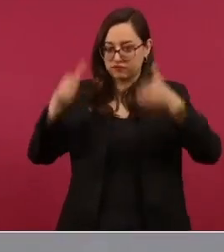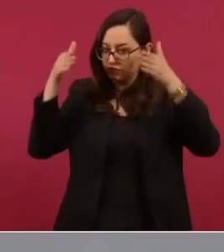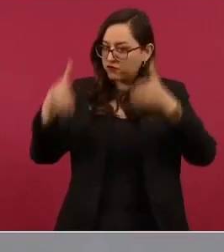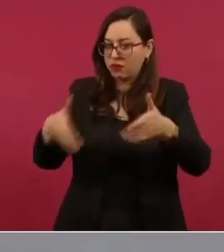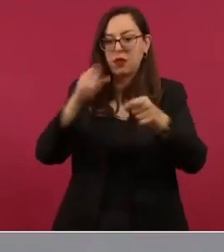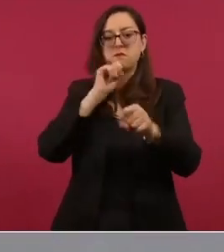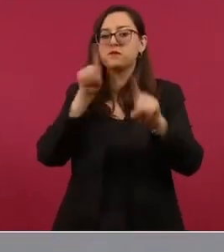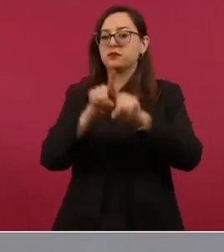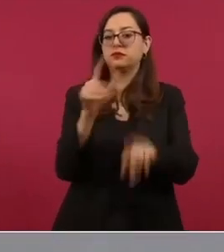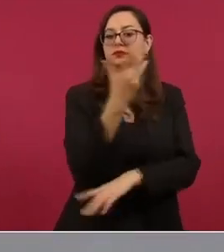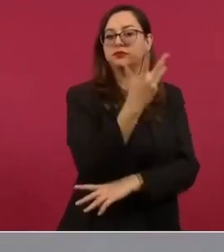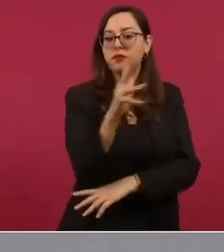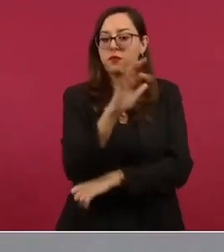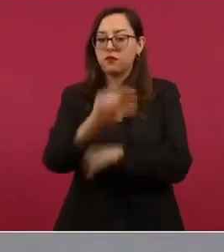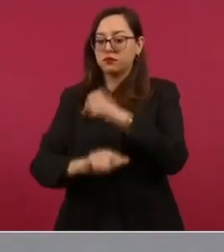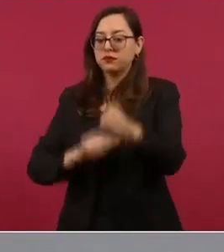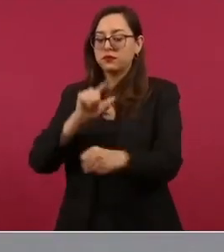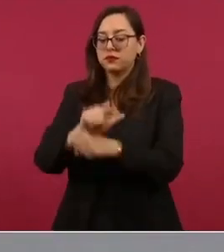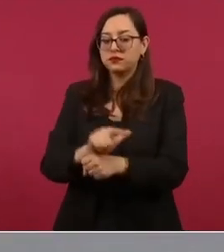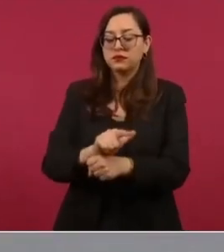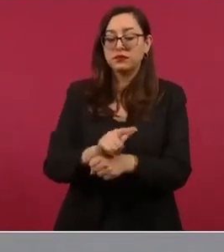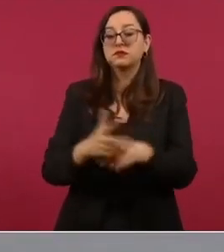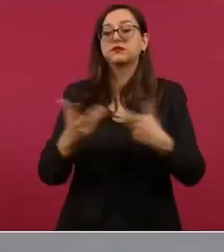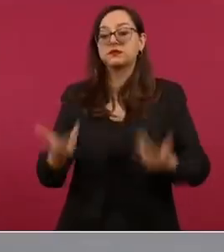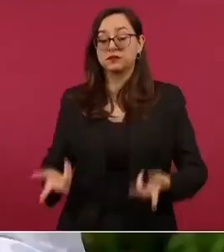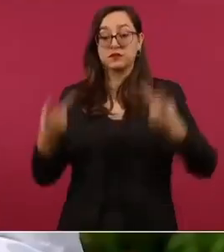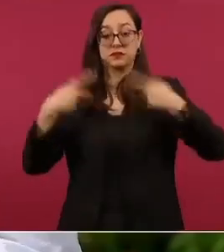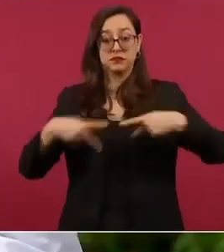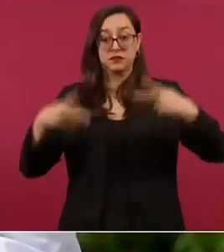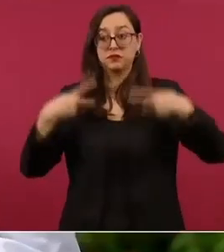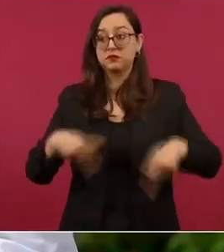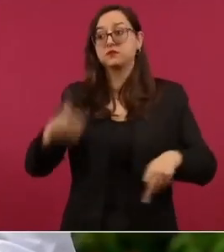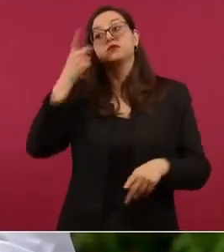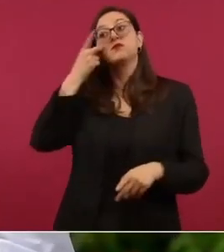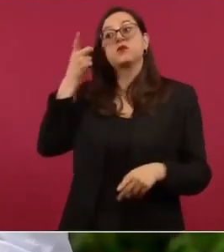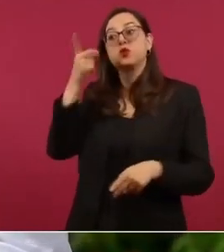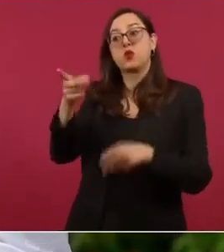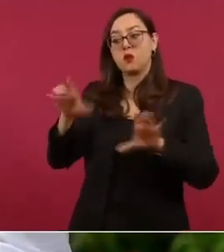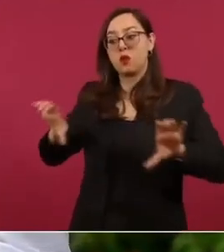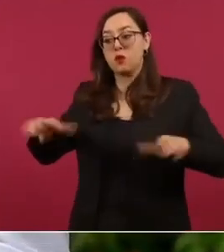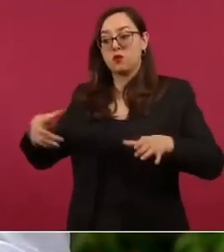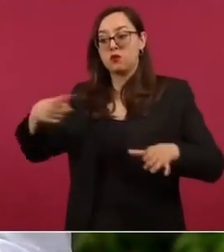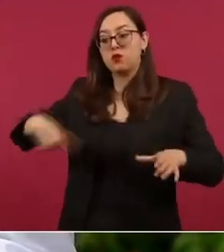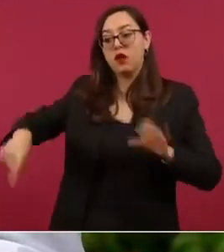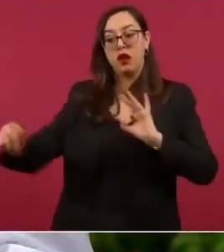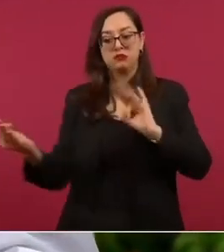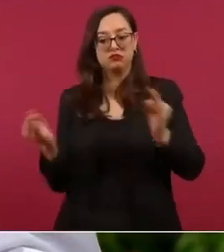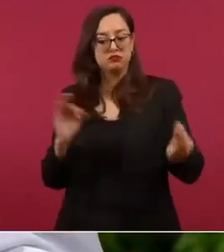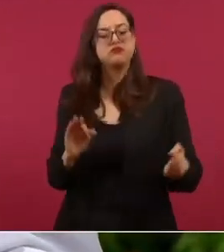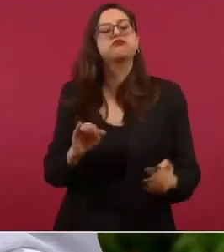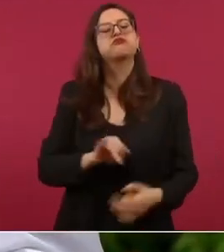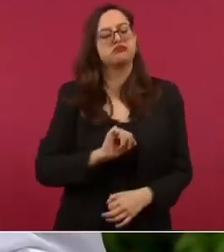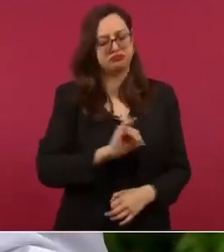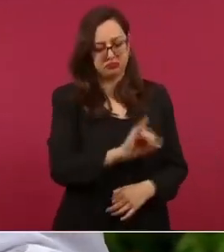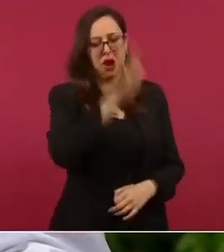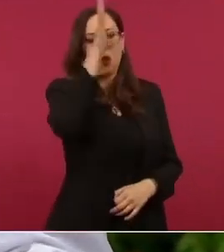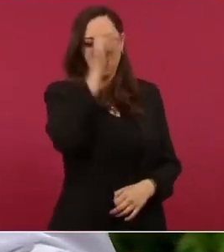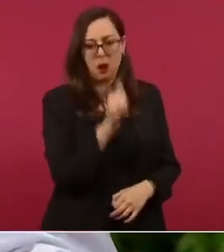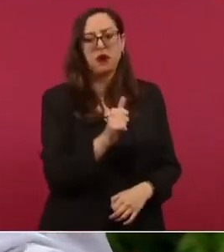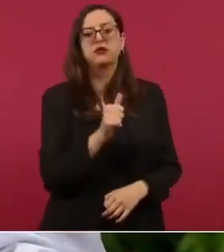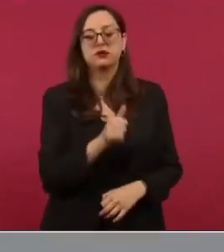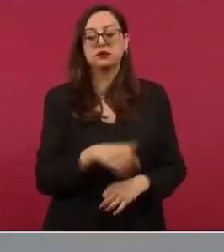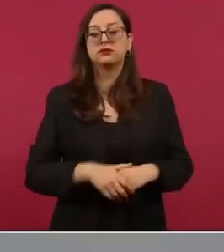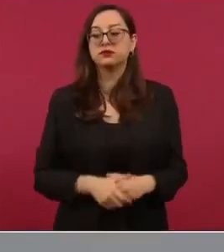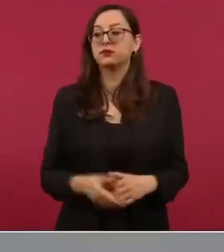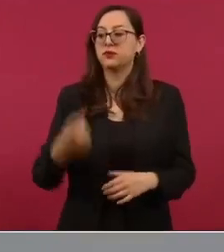mismo propósito con la anuencia de ejidos y comunidades continuamos con